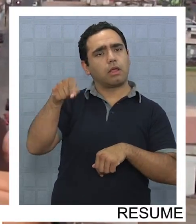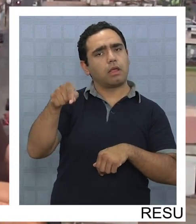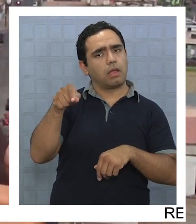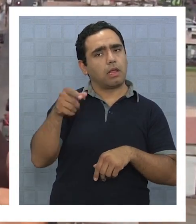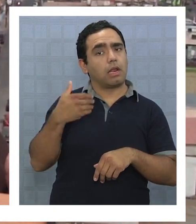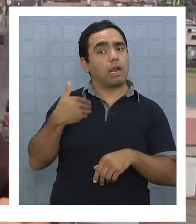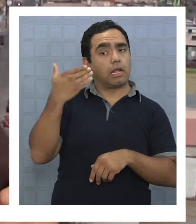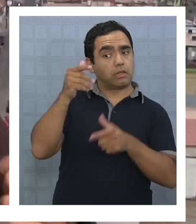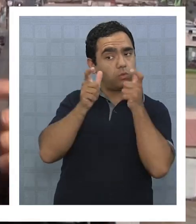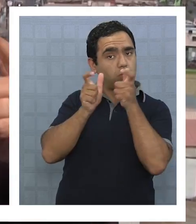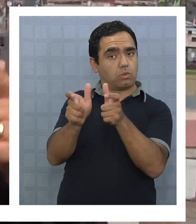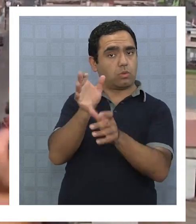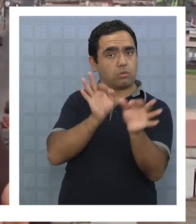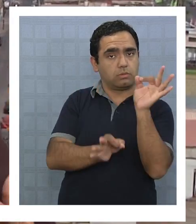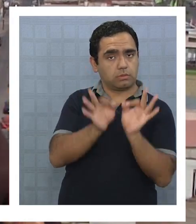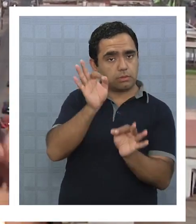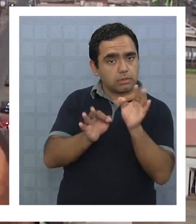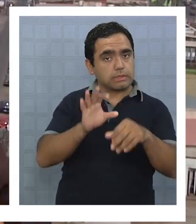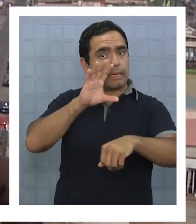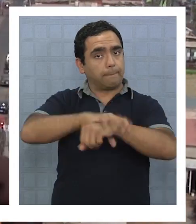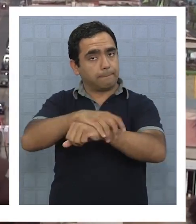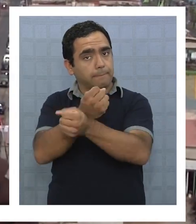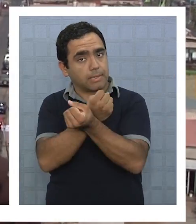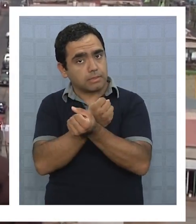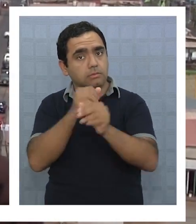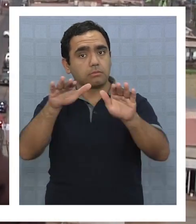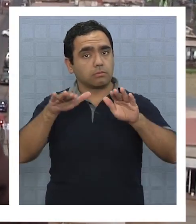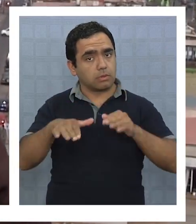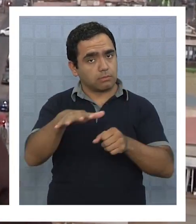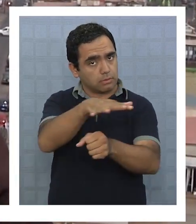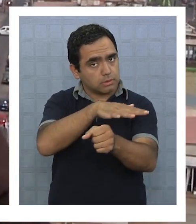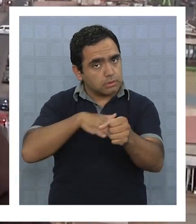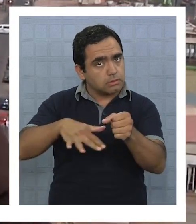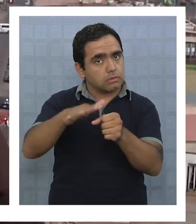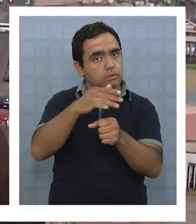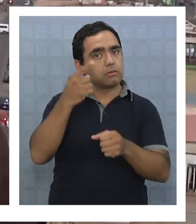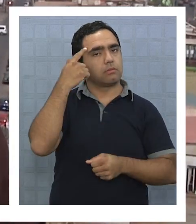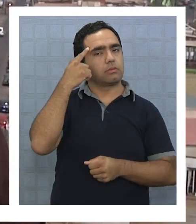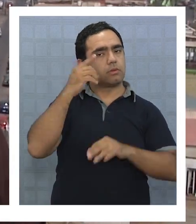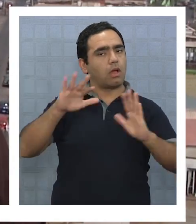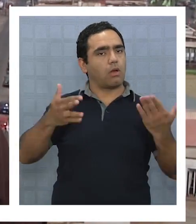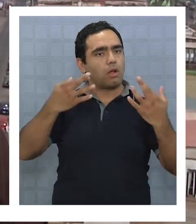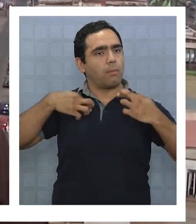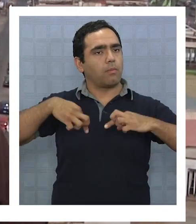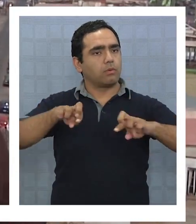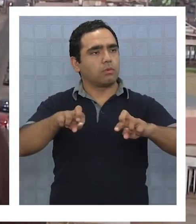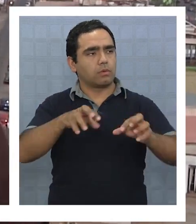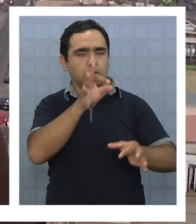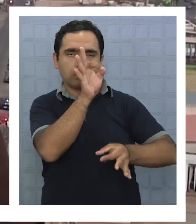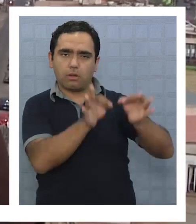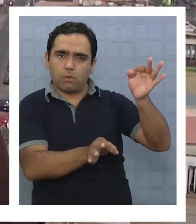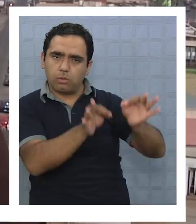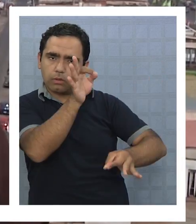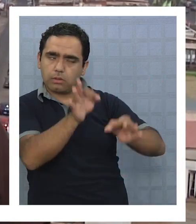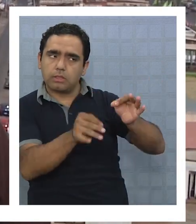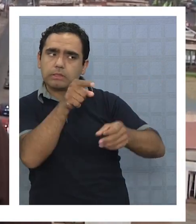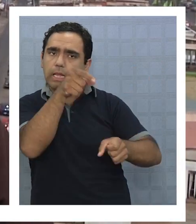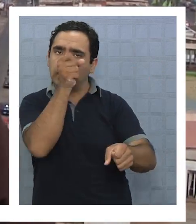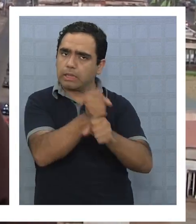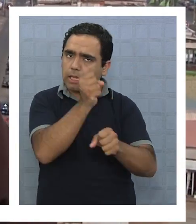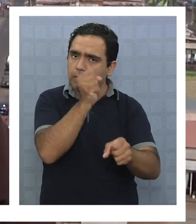la justicia, estuvo preso por las mismas situaciones. Entonces yo creo que en esta oportunidad, ojalá que la justicia haga su